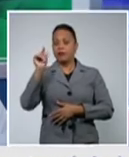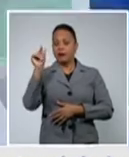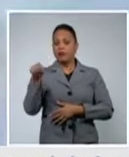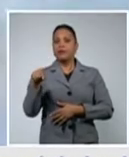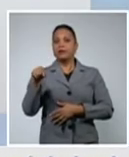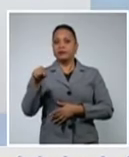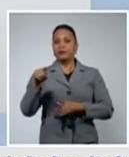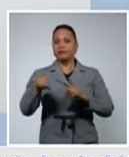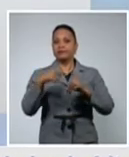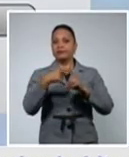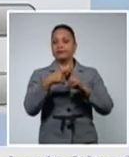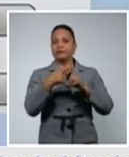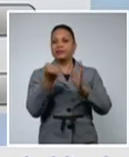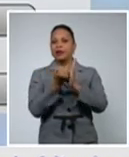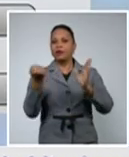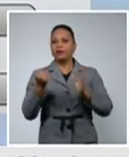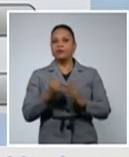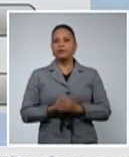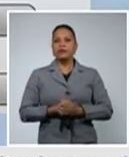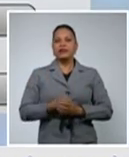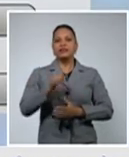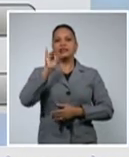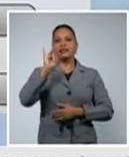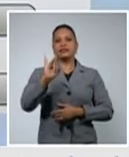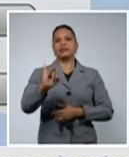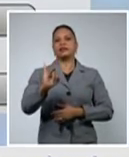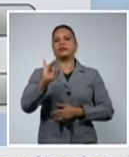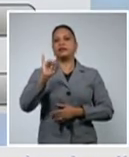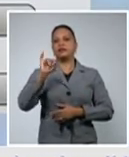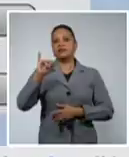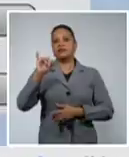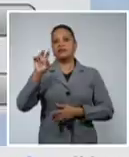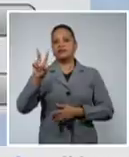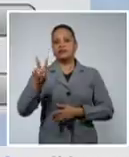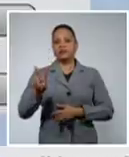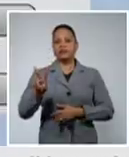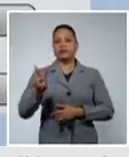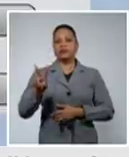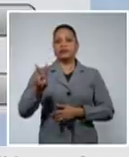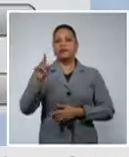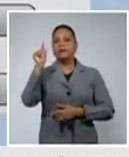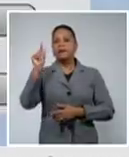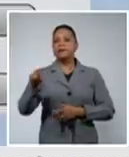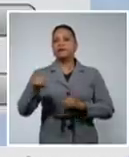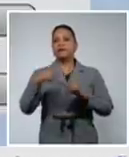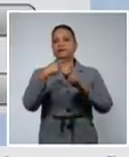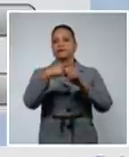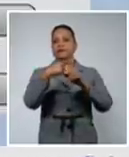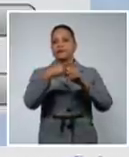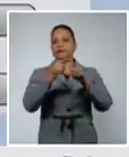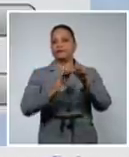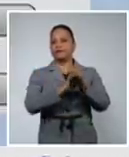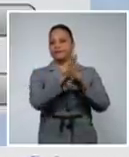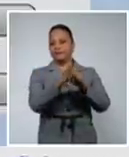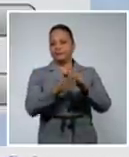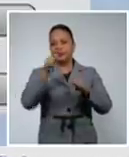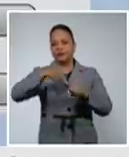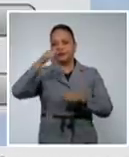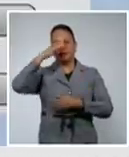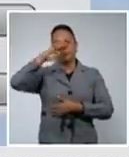diagnosticaron 762 personas con COVID-19 en nuestro país.